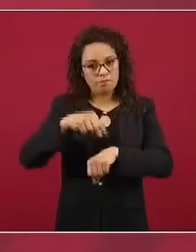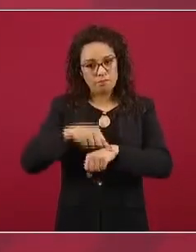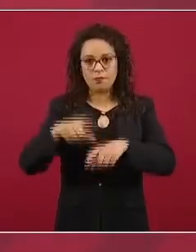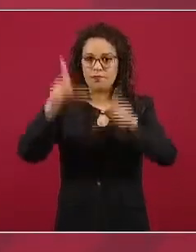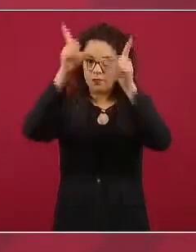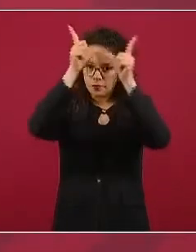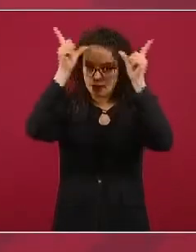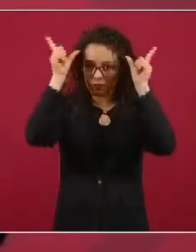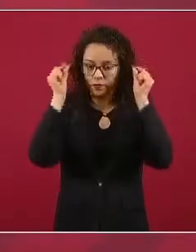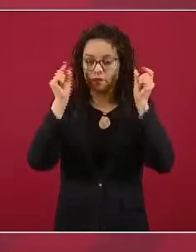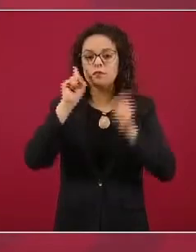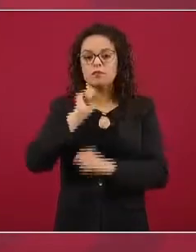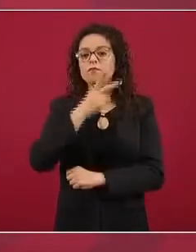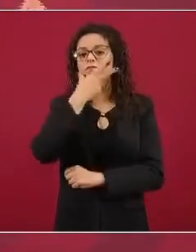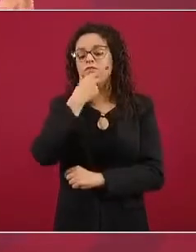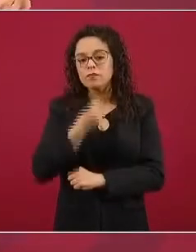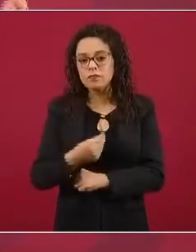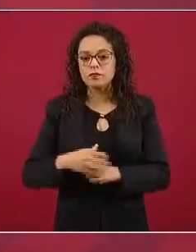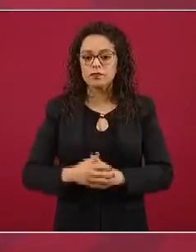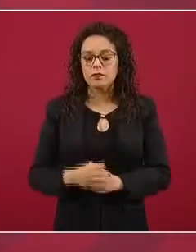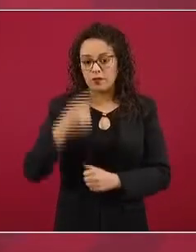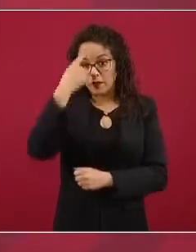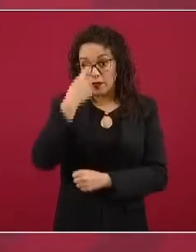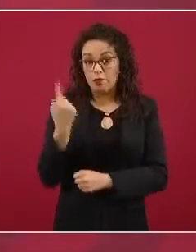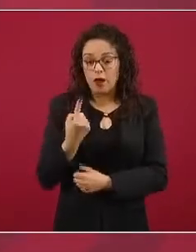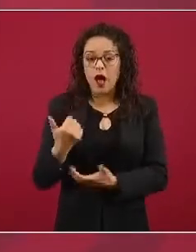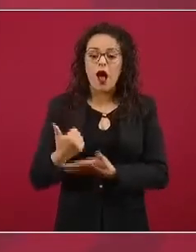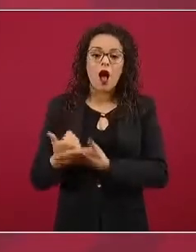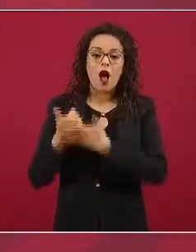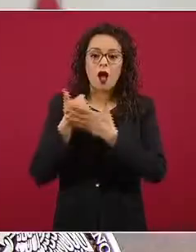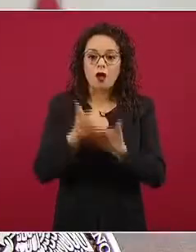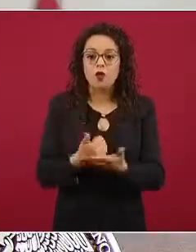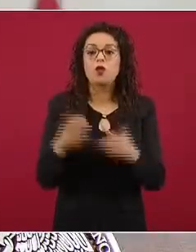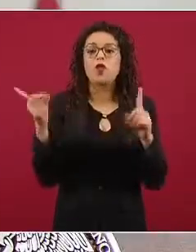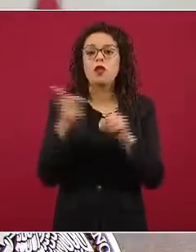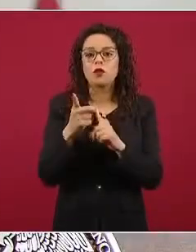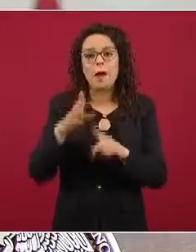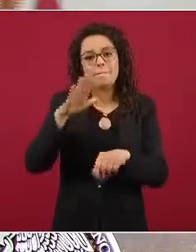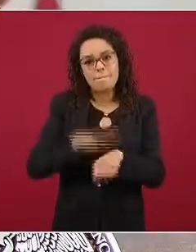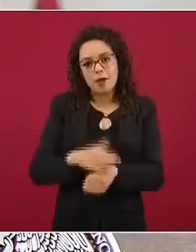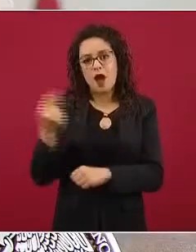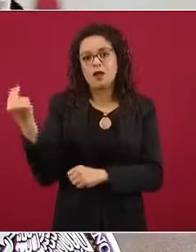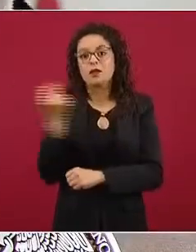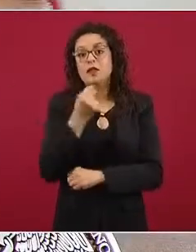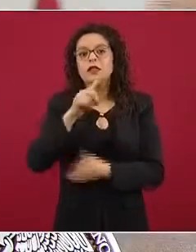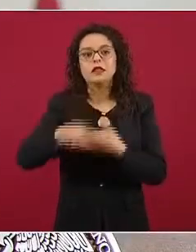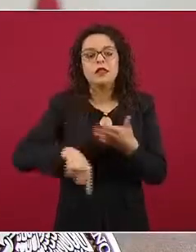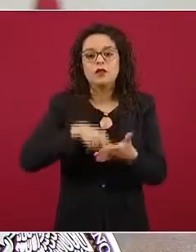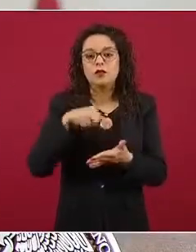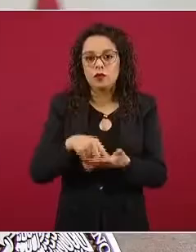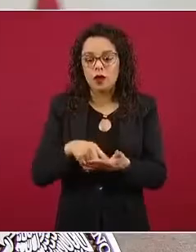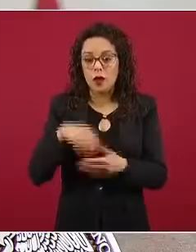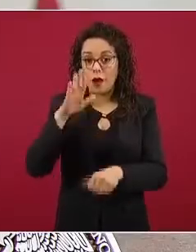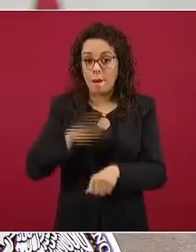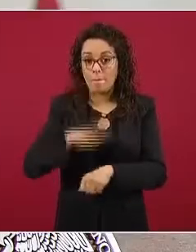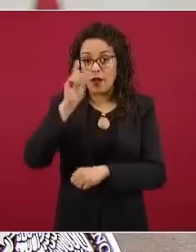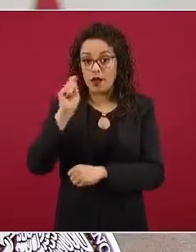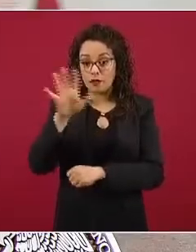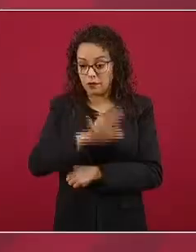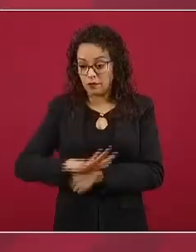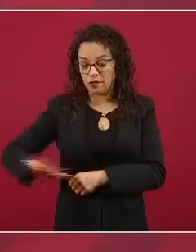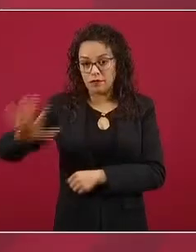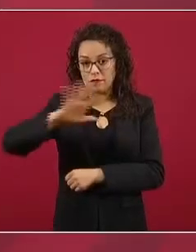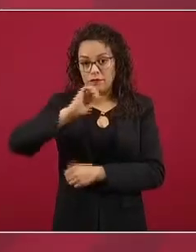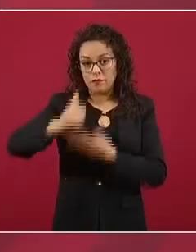médicos, enfermeras y enfermeros, para que nos ayuden en los lugares donde más lo necesitamos, particularmente en la zona metropolitana del Valle de